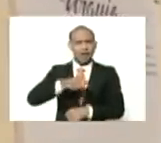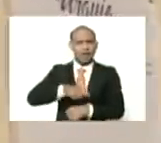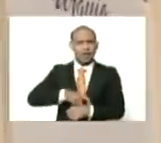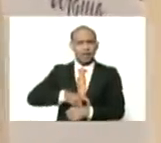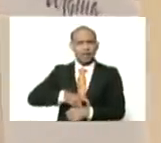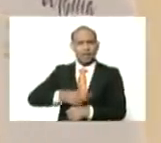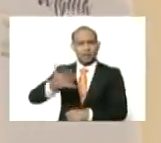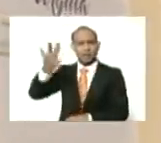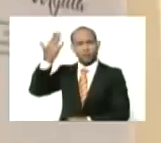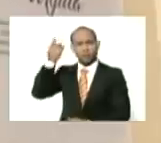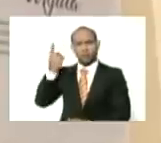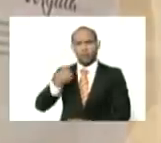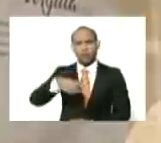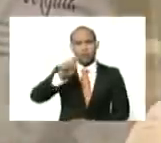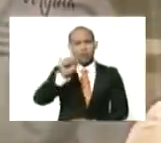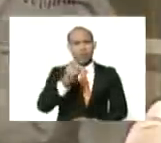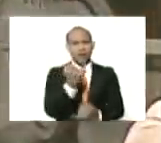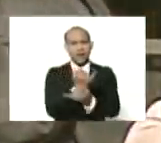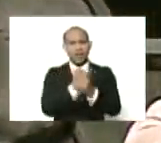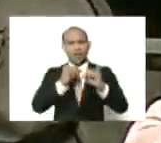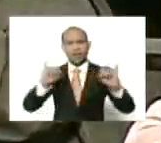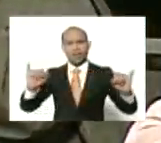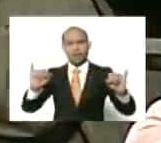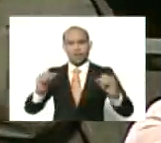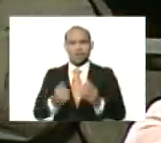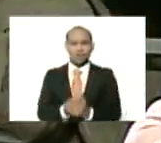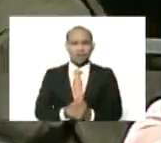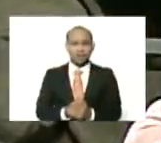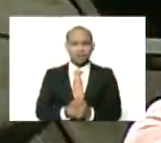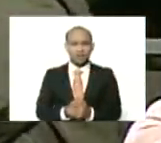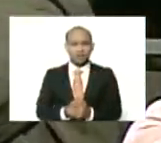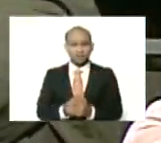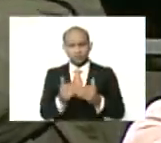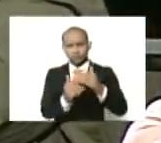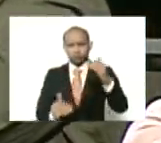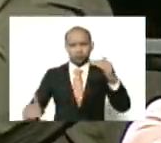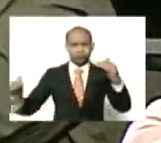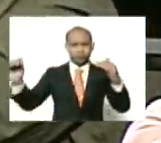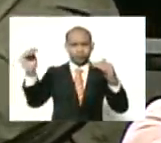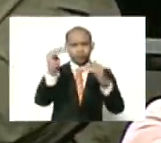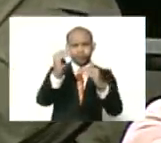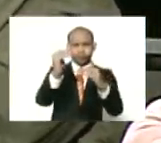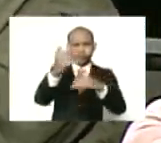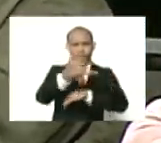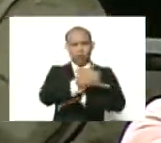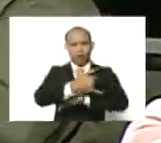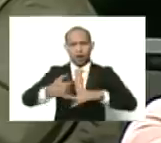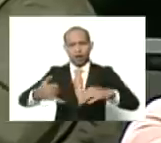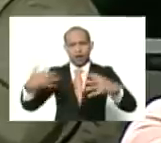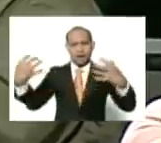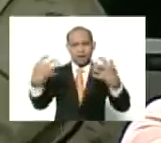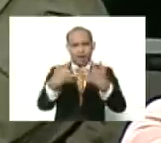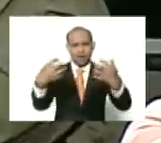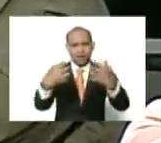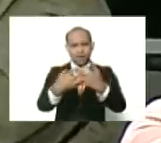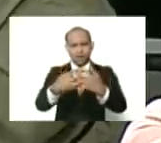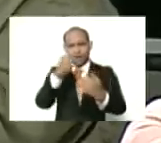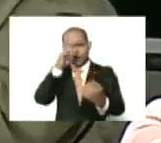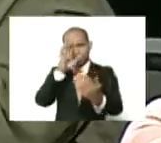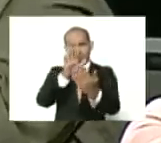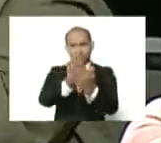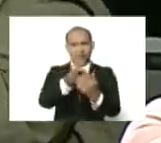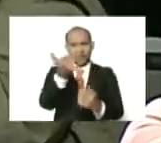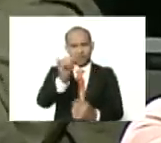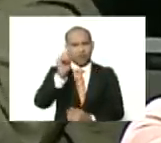la primera independencia, nos llevaron, justamente, a estar en la primera línea, de batalla. Hoy, en la tarde, cuando